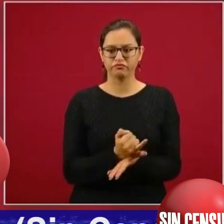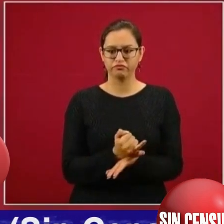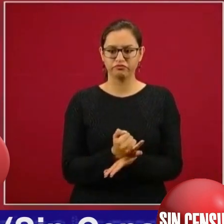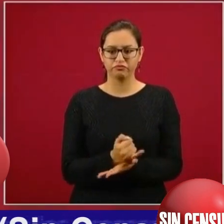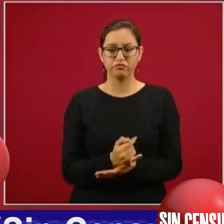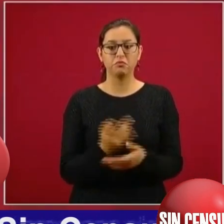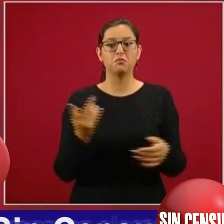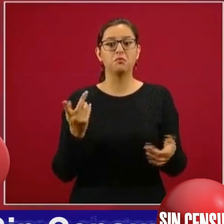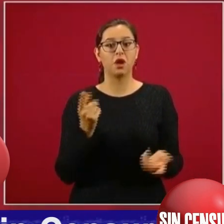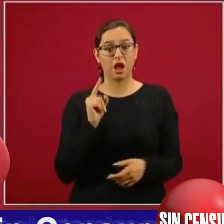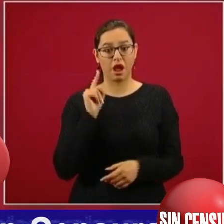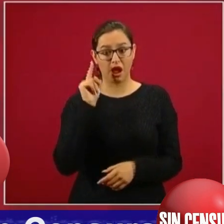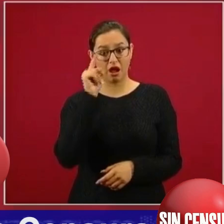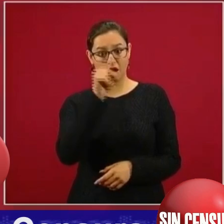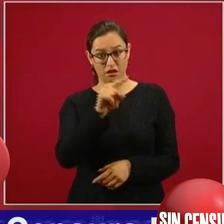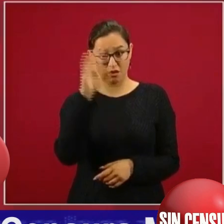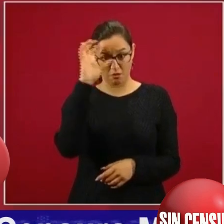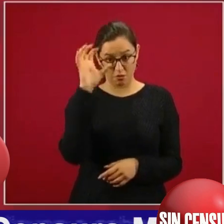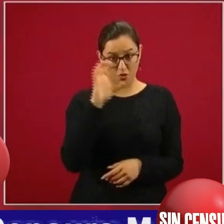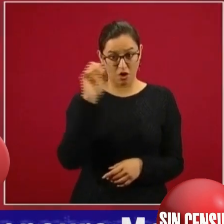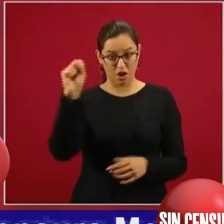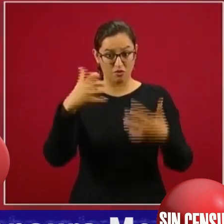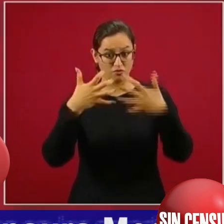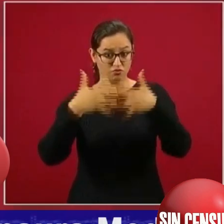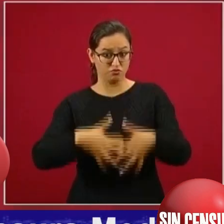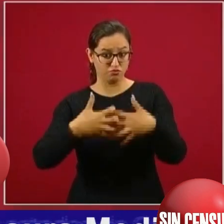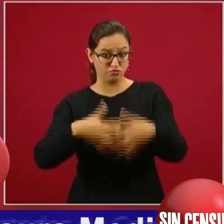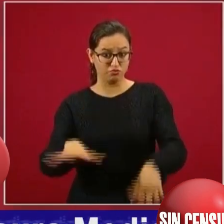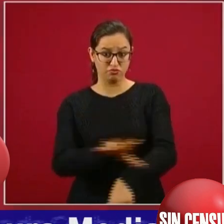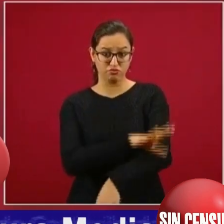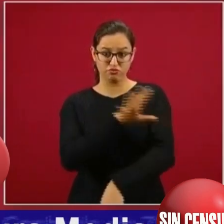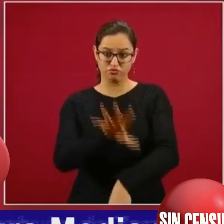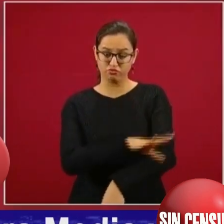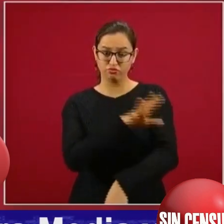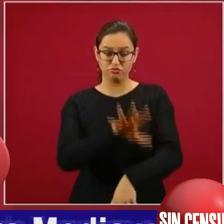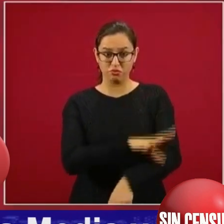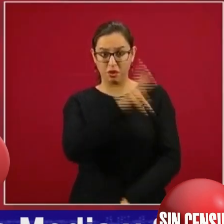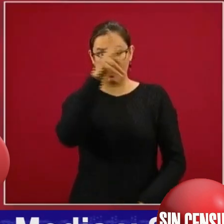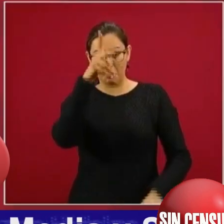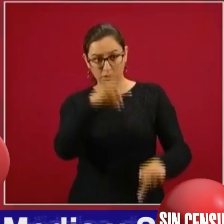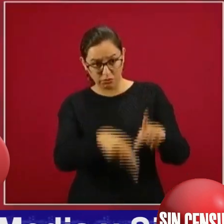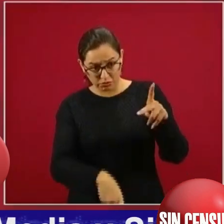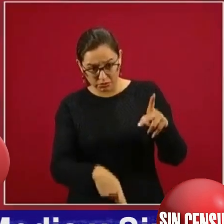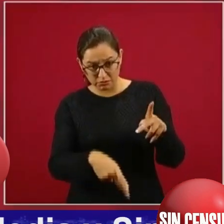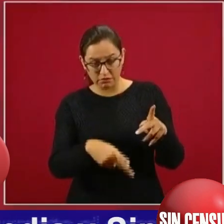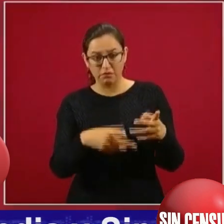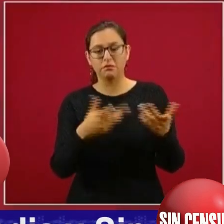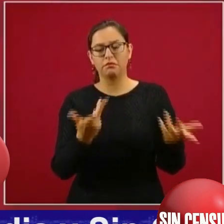de Morelos, que se había quedado